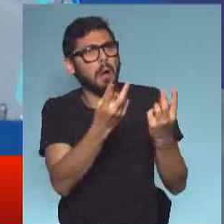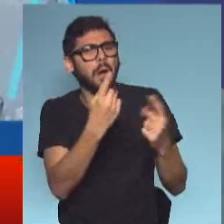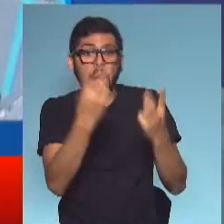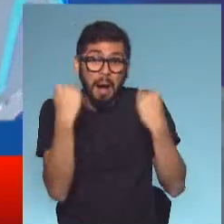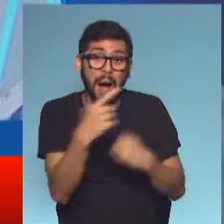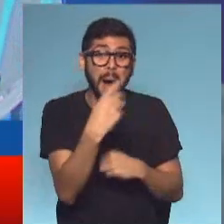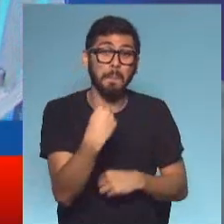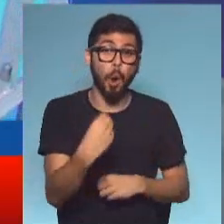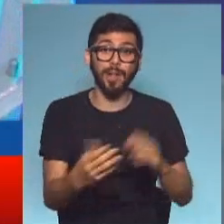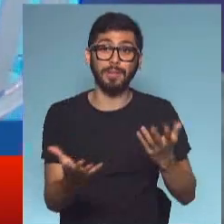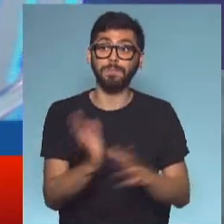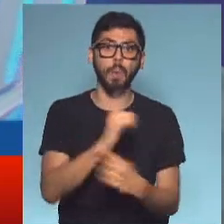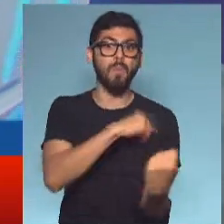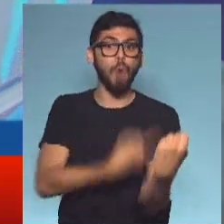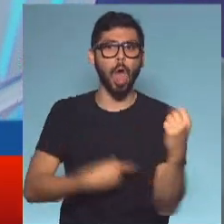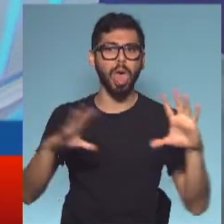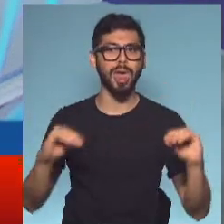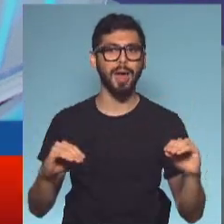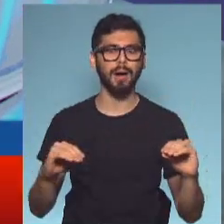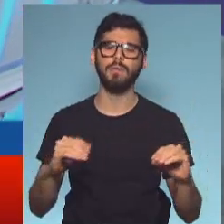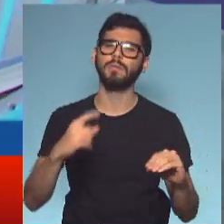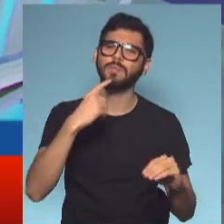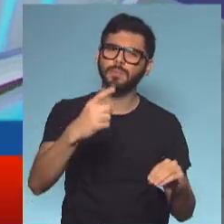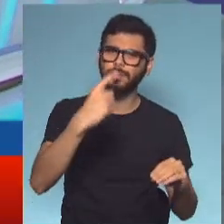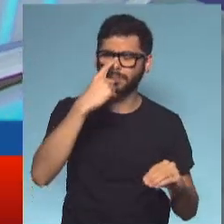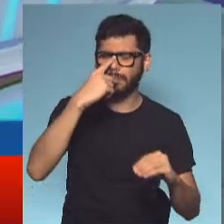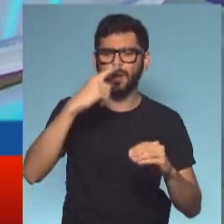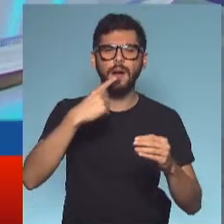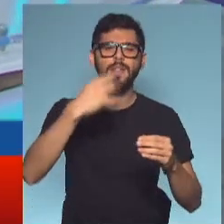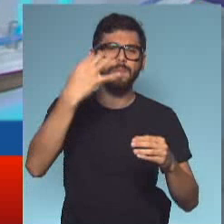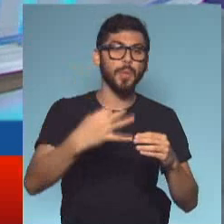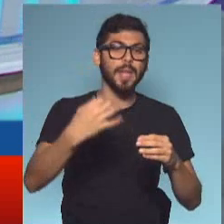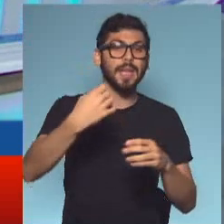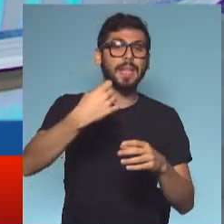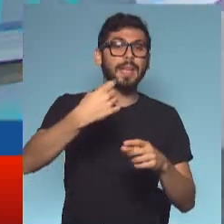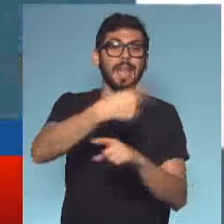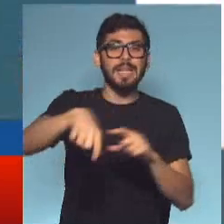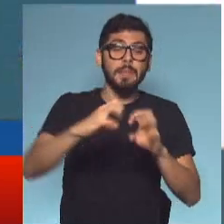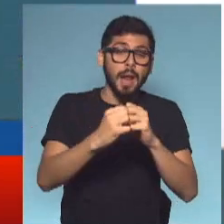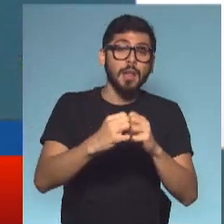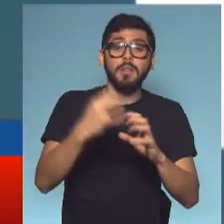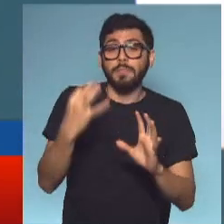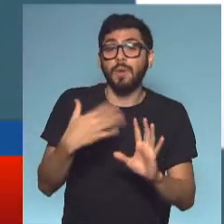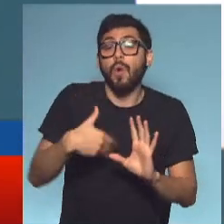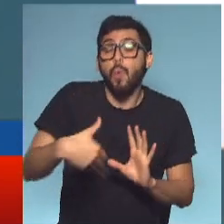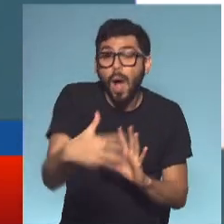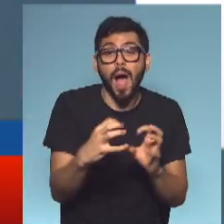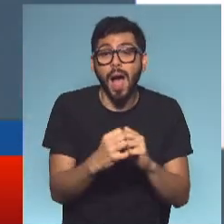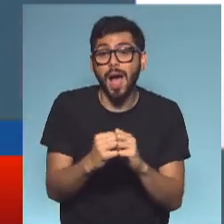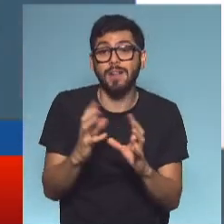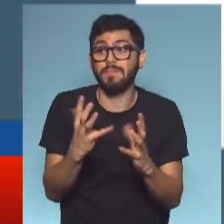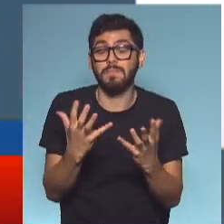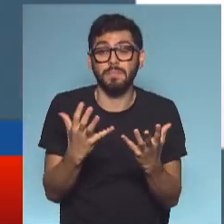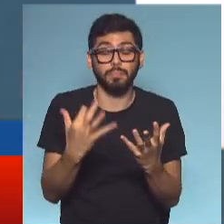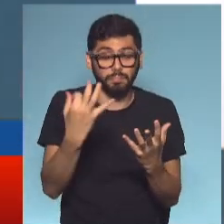¿Esto iba a conseguir dictamen en la semana para ser votado cuándo? Se iba a discutir, por lo pronto se va a discutir, todavía no se levantó el plenario de